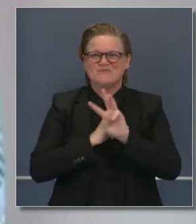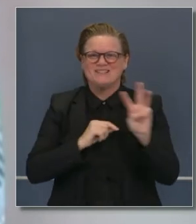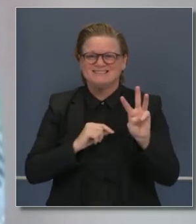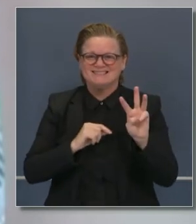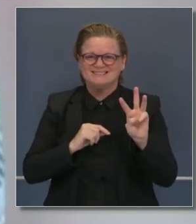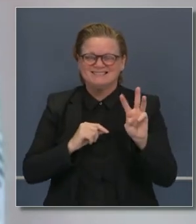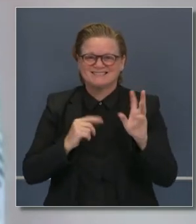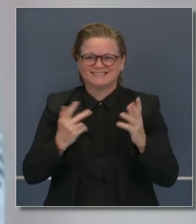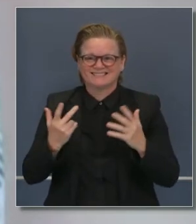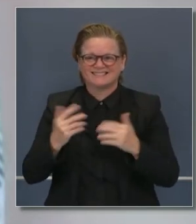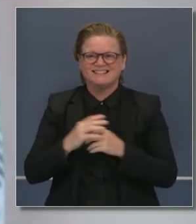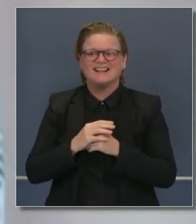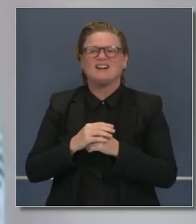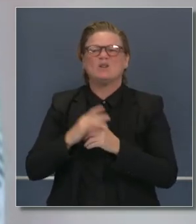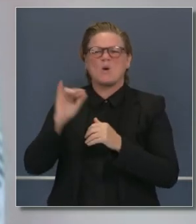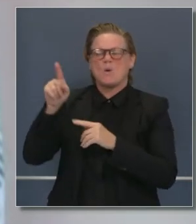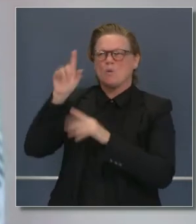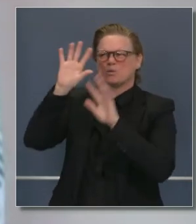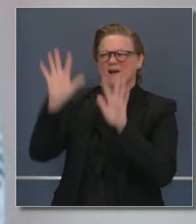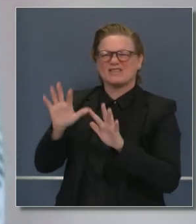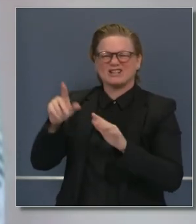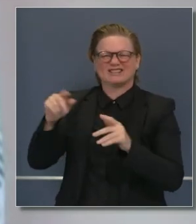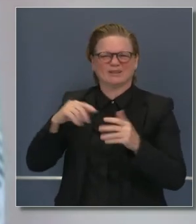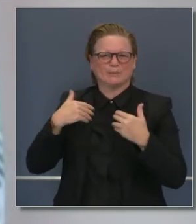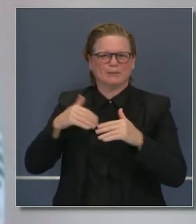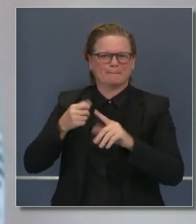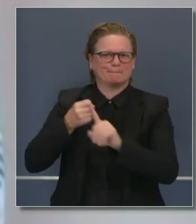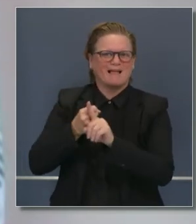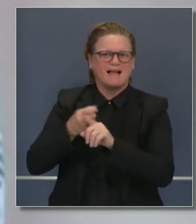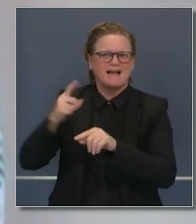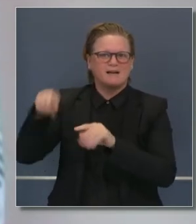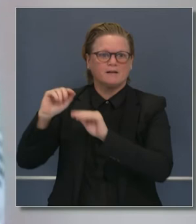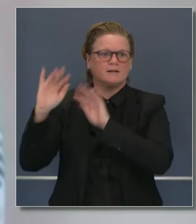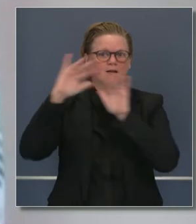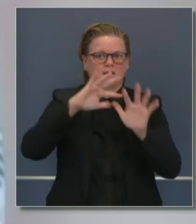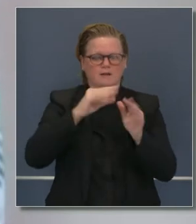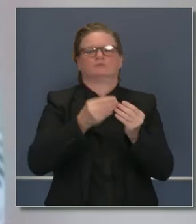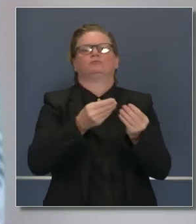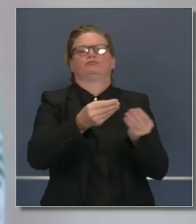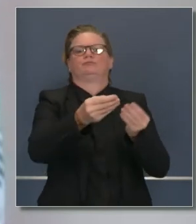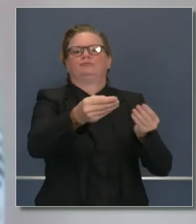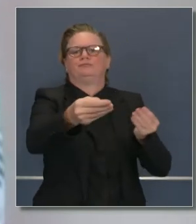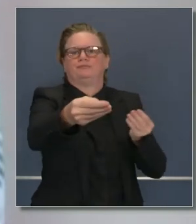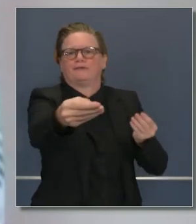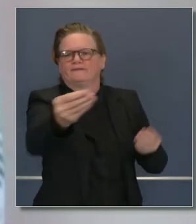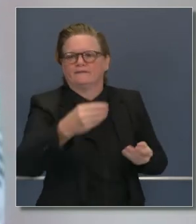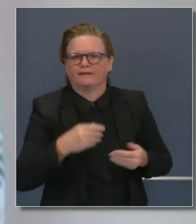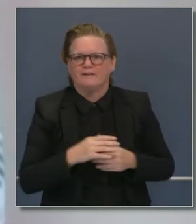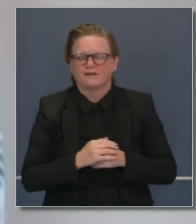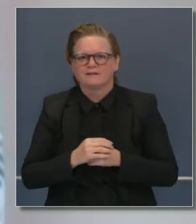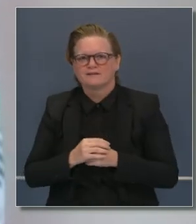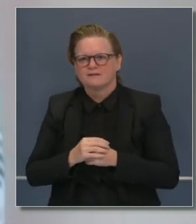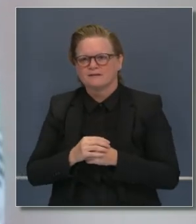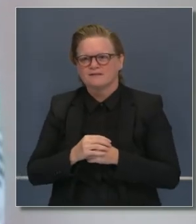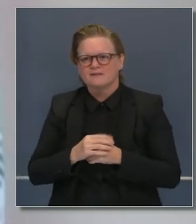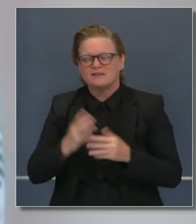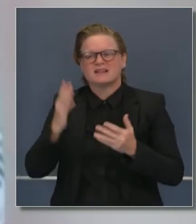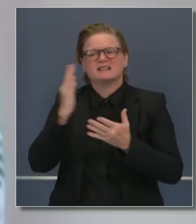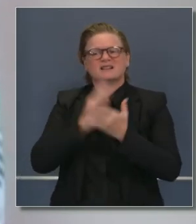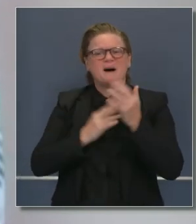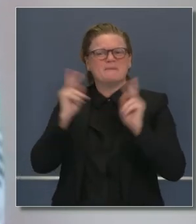yendo del este a la parte central y llegando hasta el estado de California, con muchos